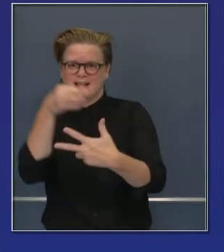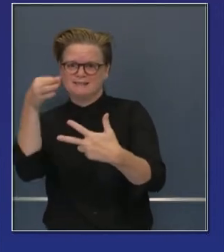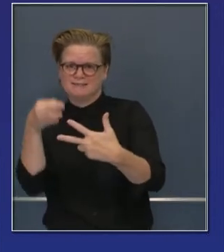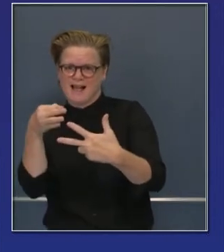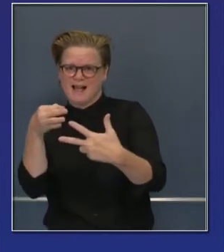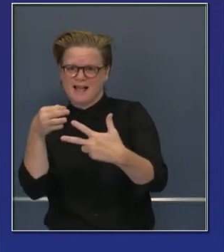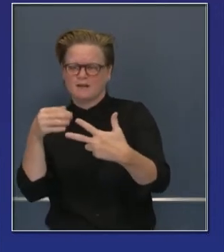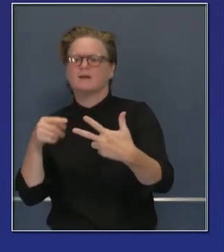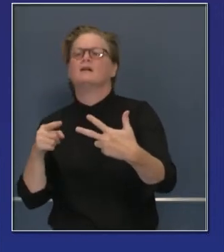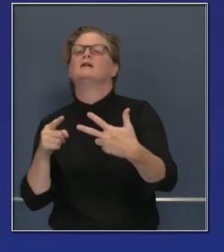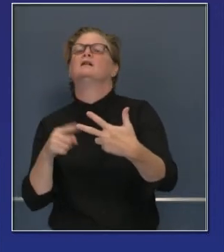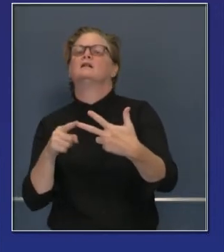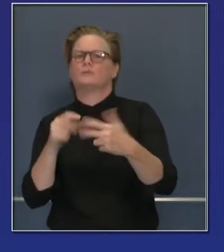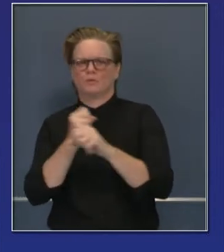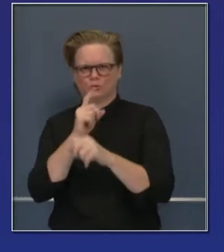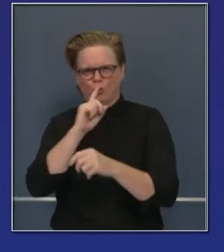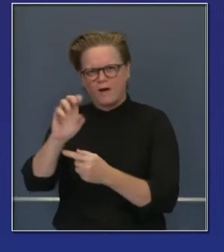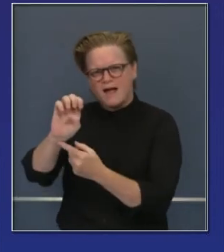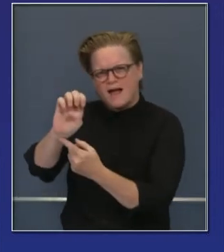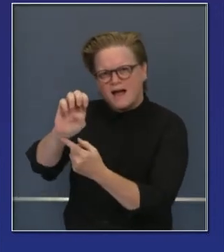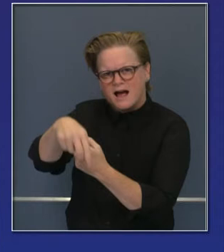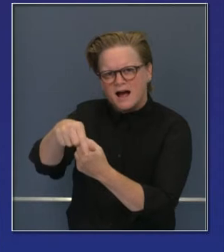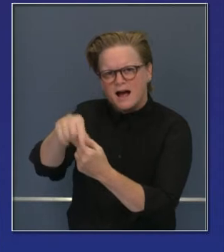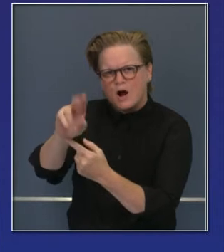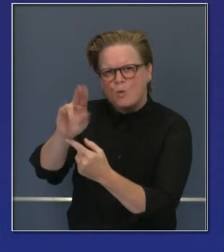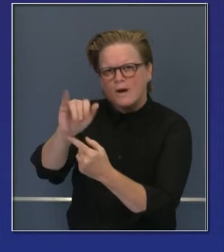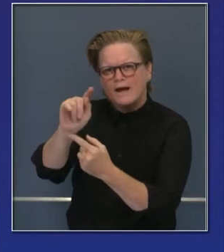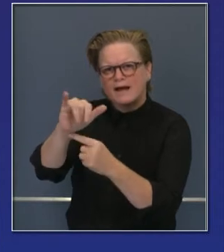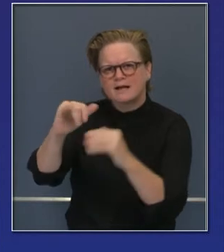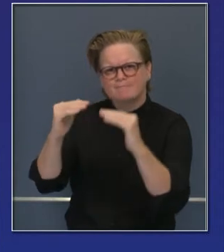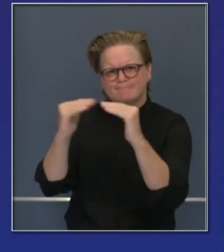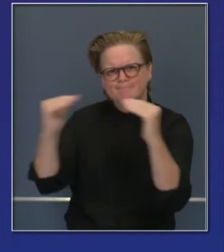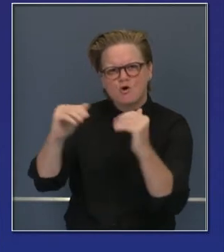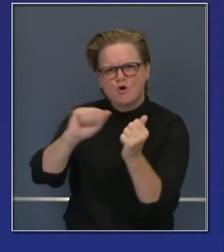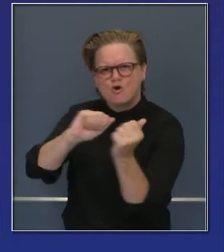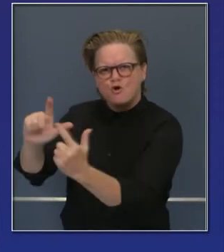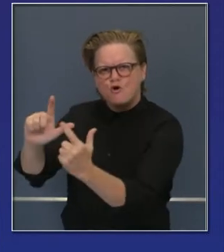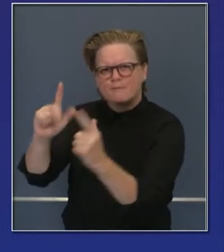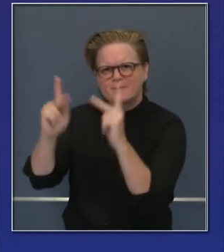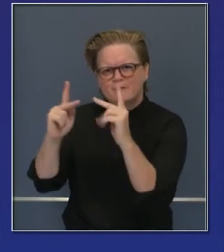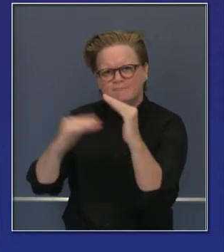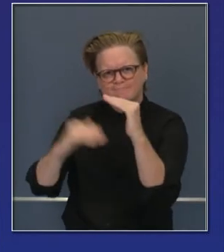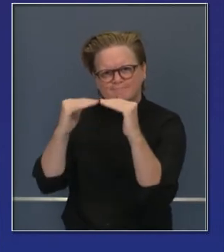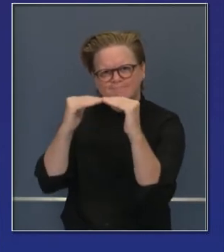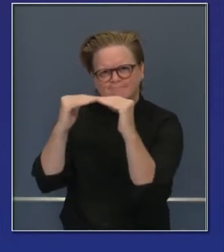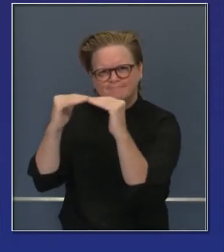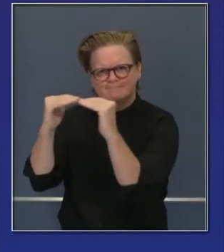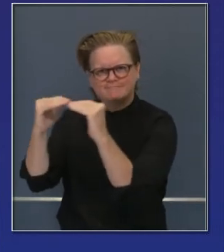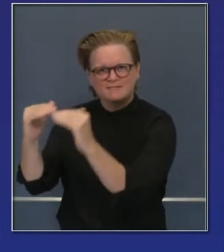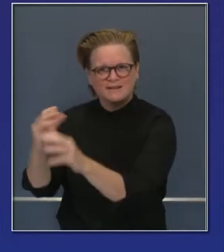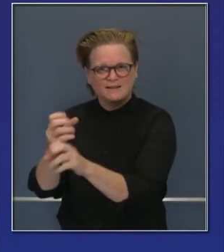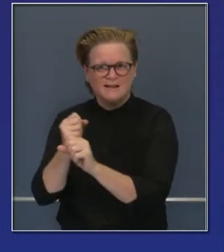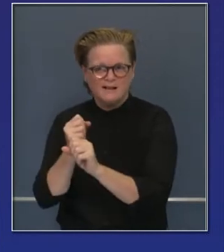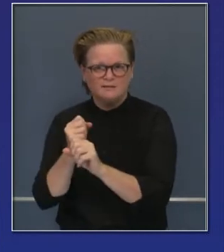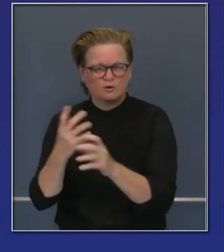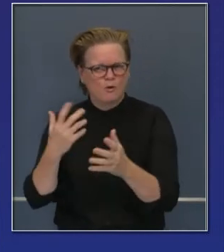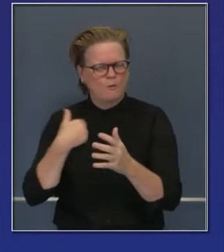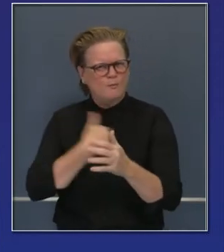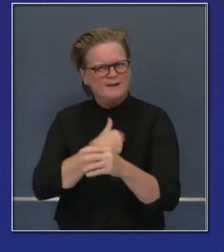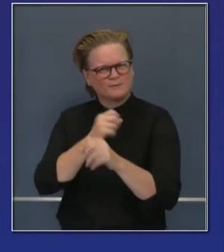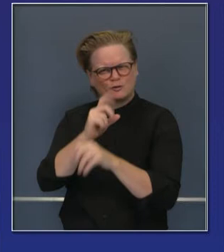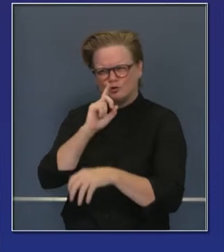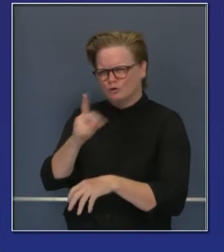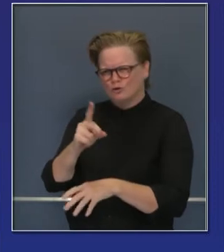con ese lente de equidad. Estamos siendo muy tercos al respecto porque estamos comprometidos a que nos salga correctamente.